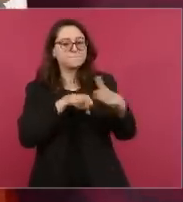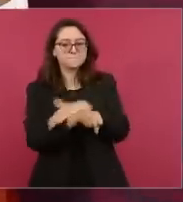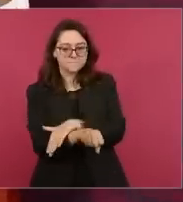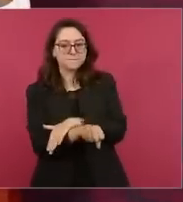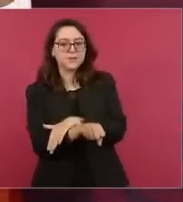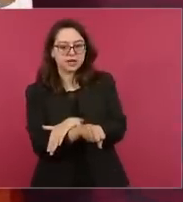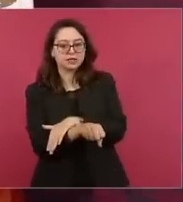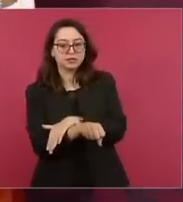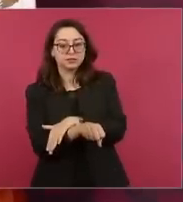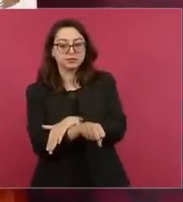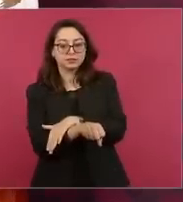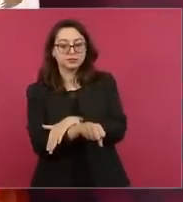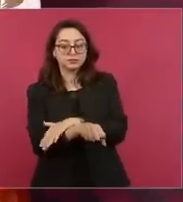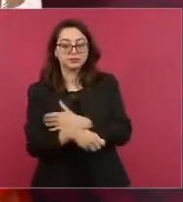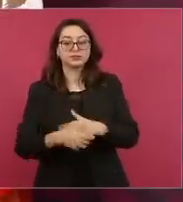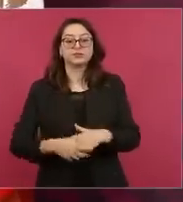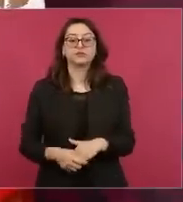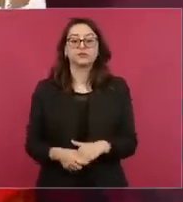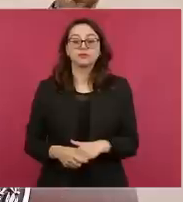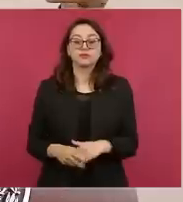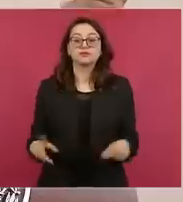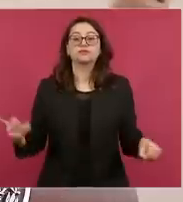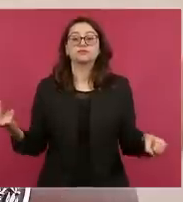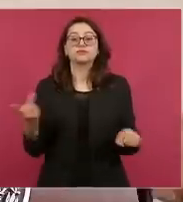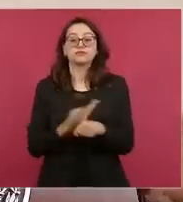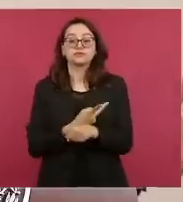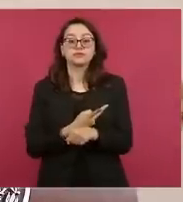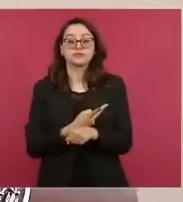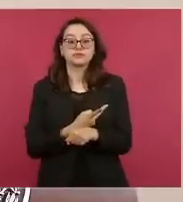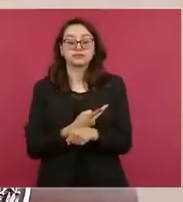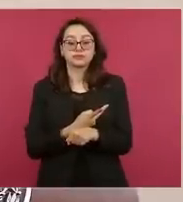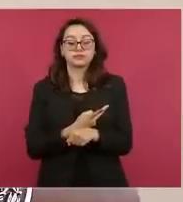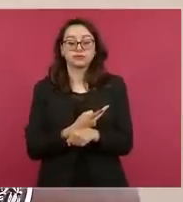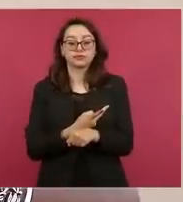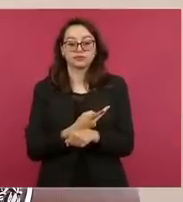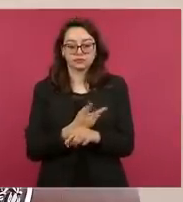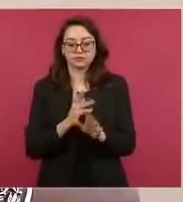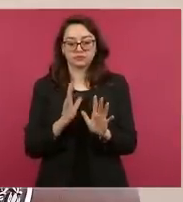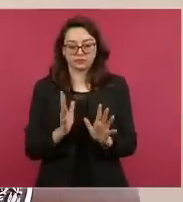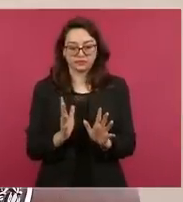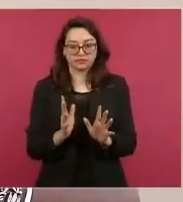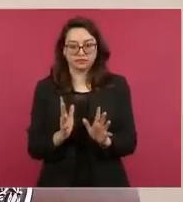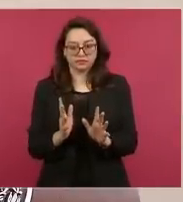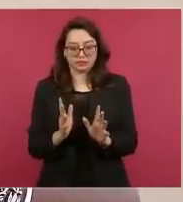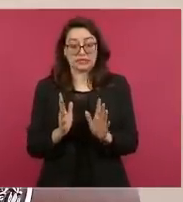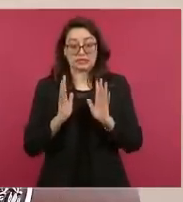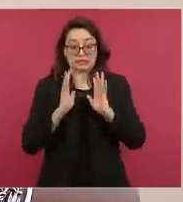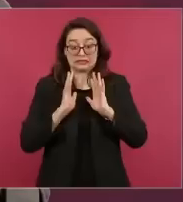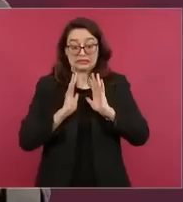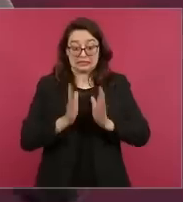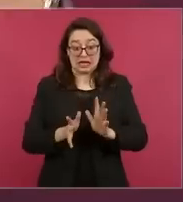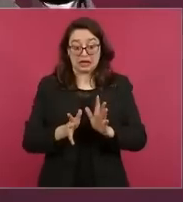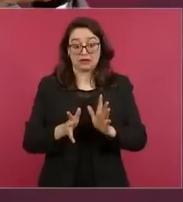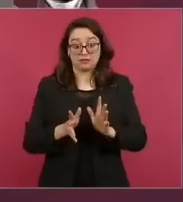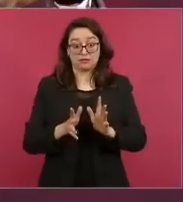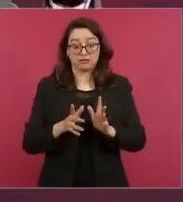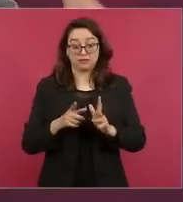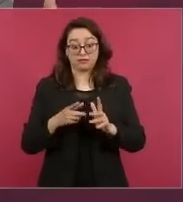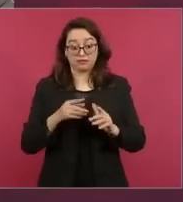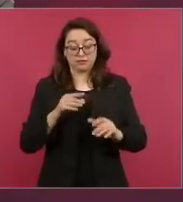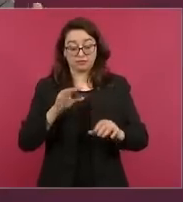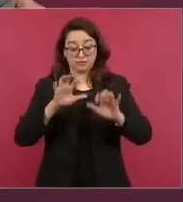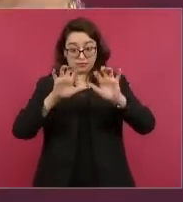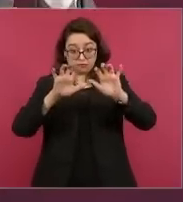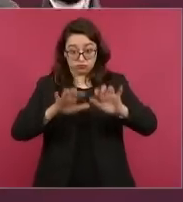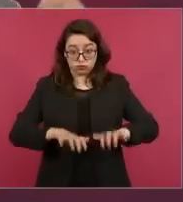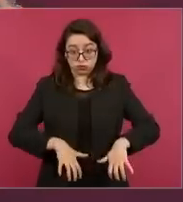ejercer el procedimiento para elaborar